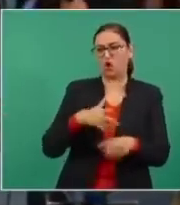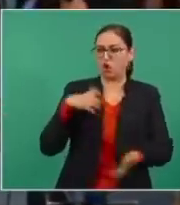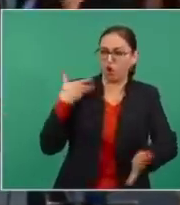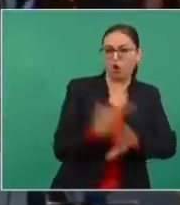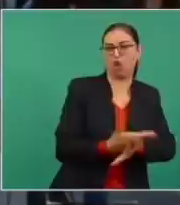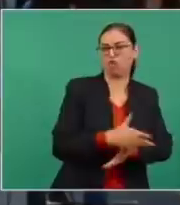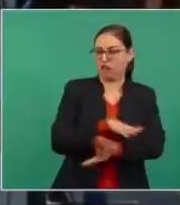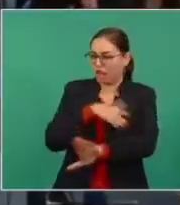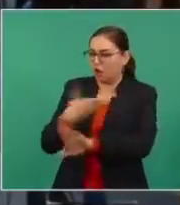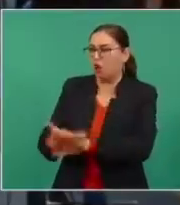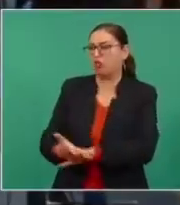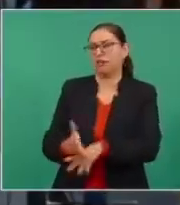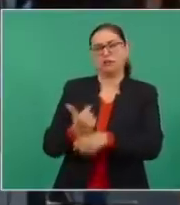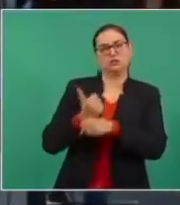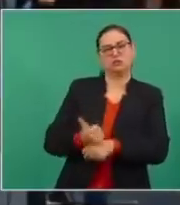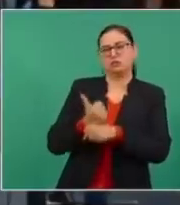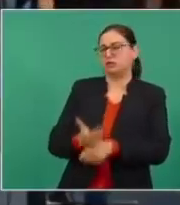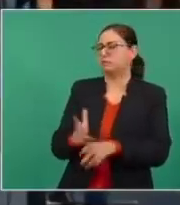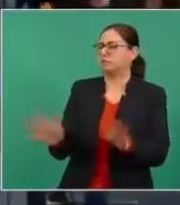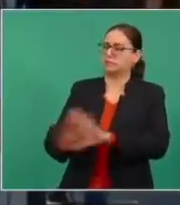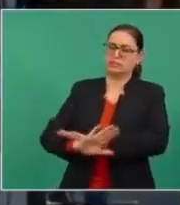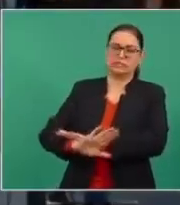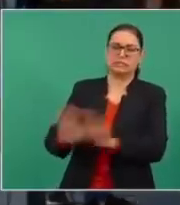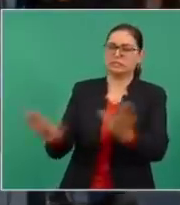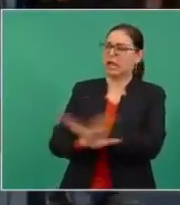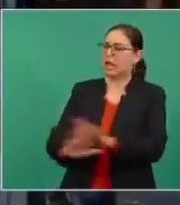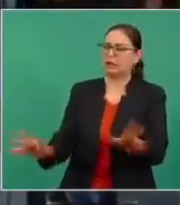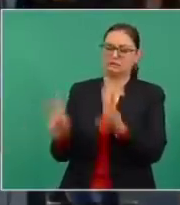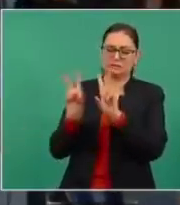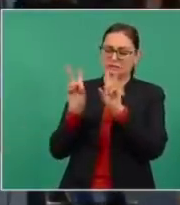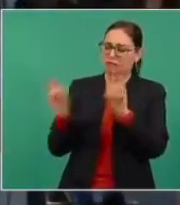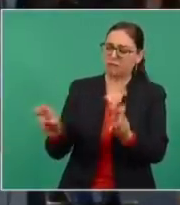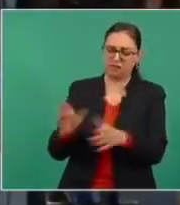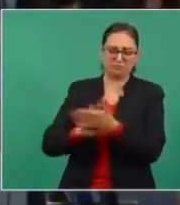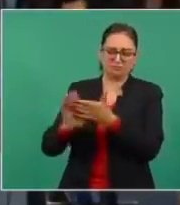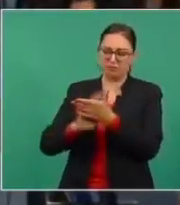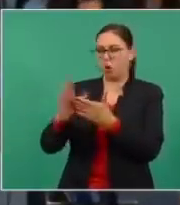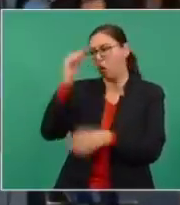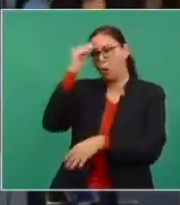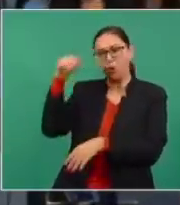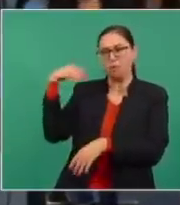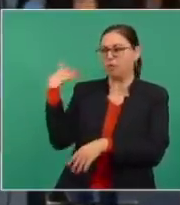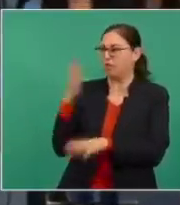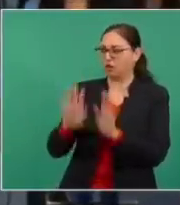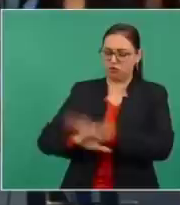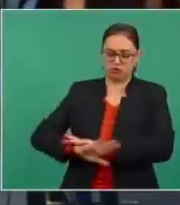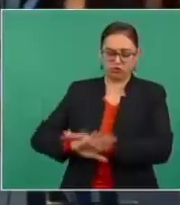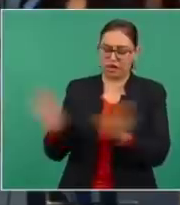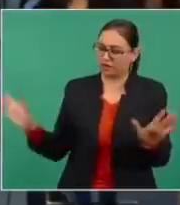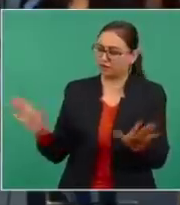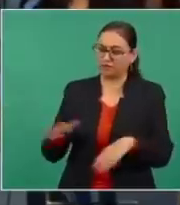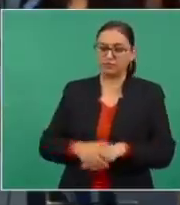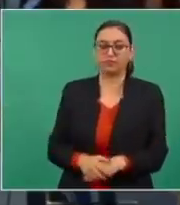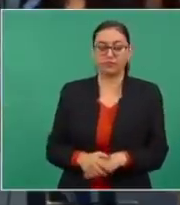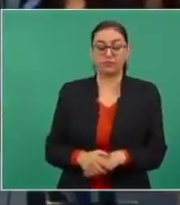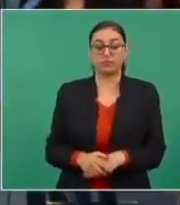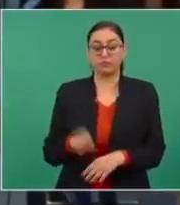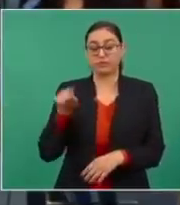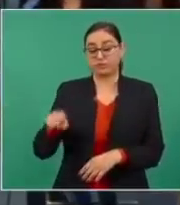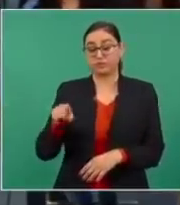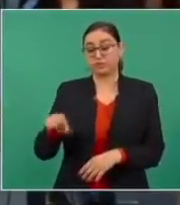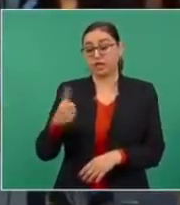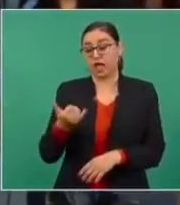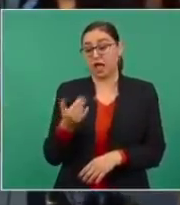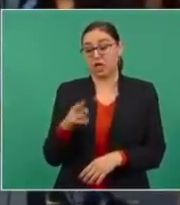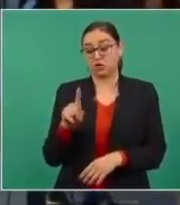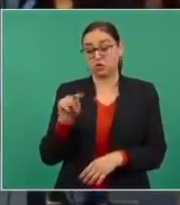agudizaran el acoso contra ellas y contra ellos en el poblado de Ayutla, Mije.